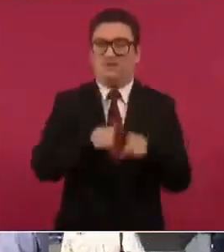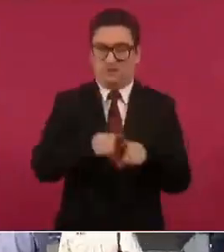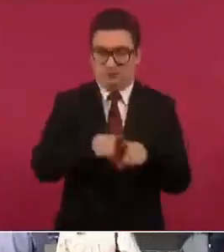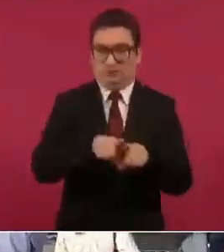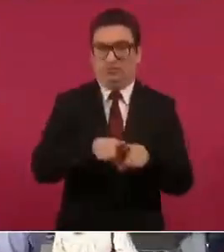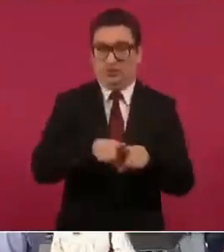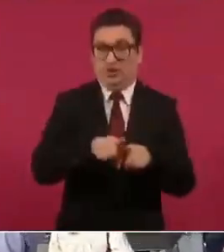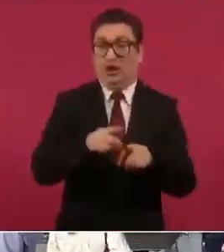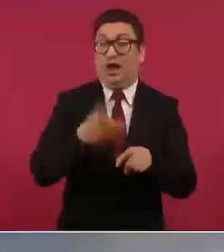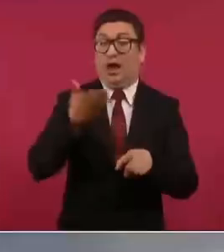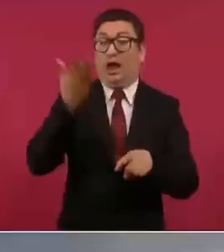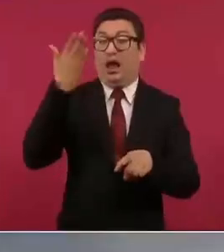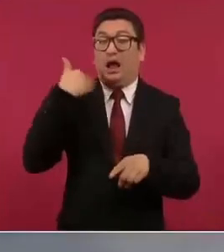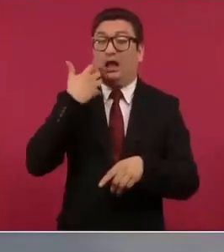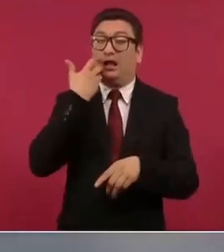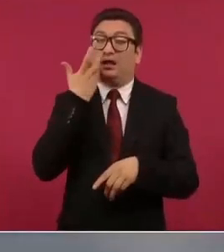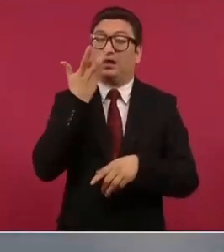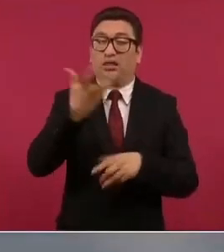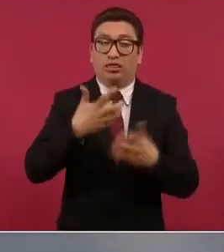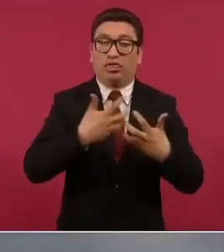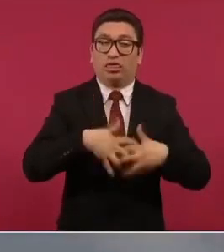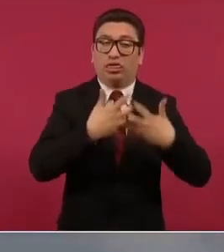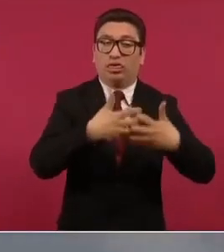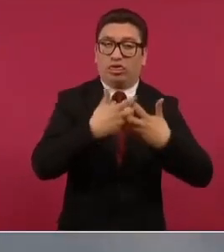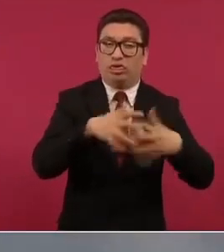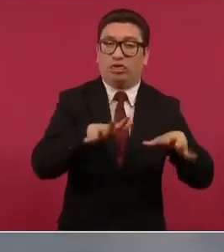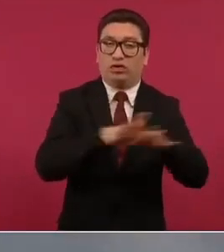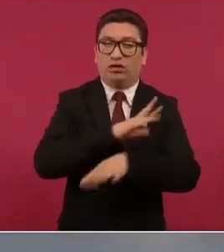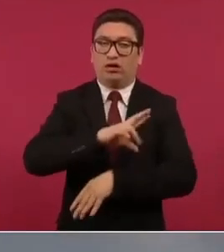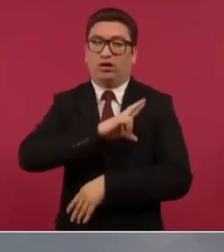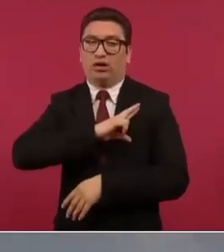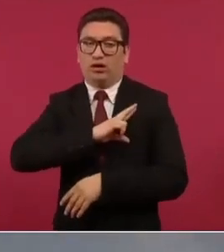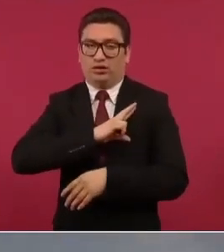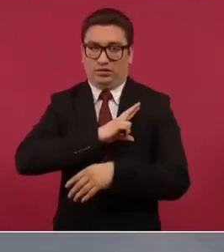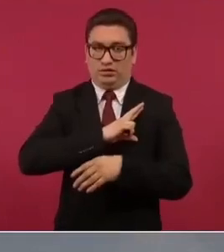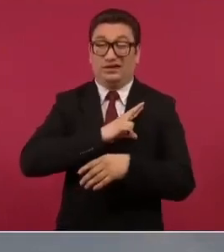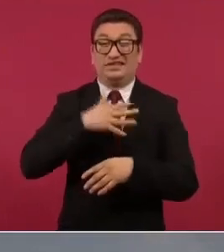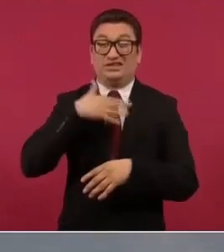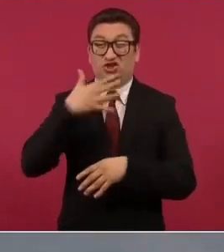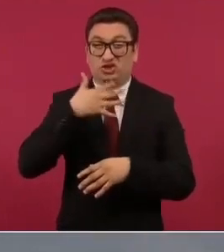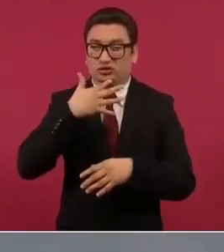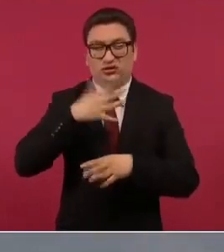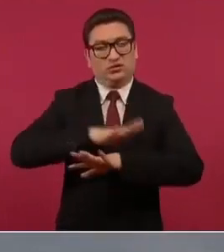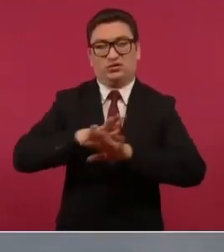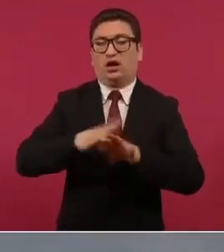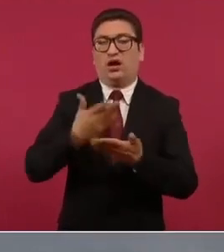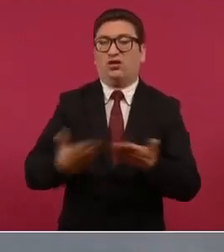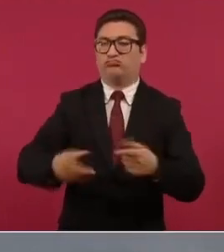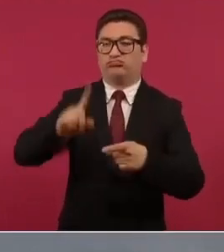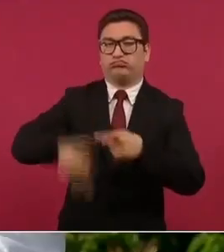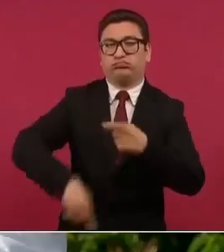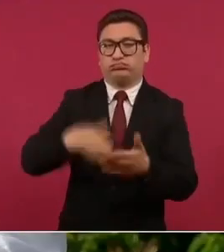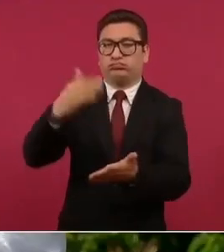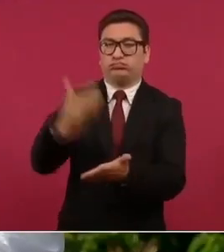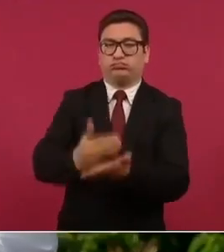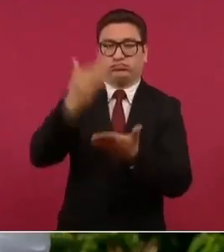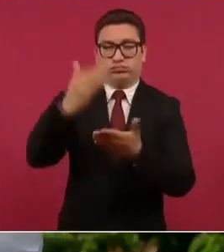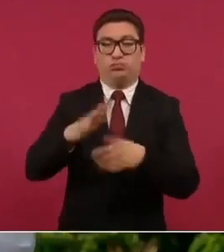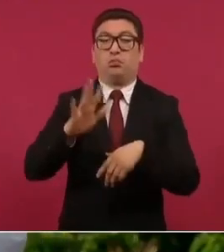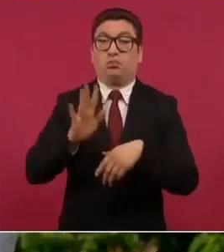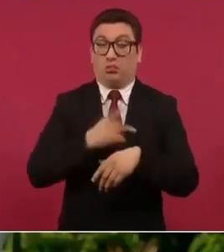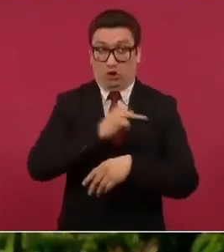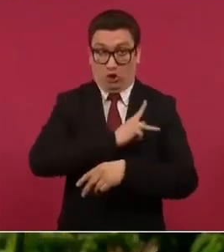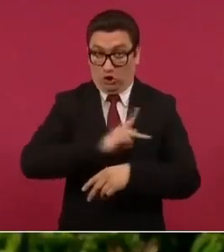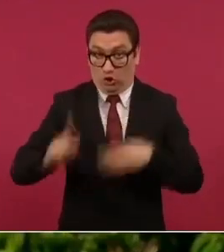proceso privatizador y de la corrupción porque no en todos los